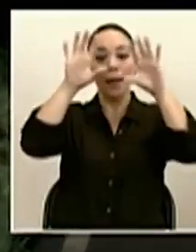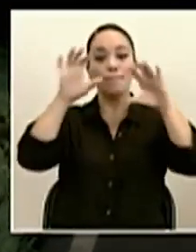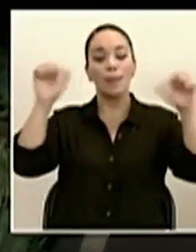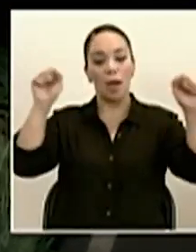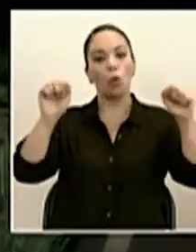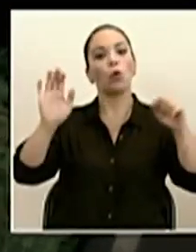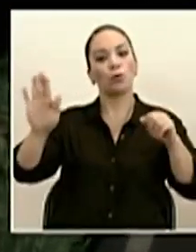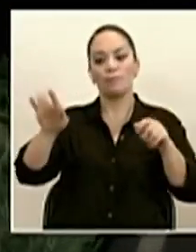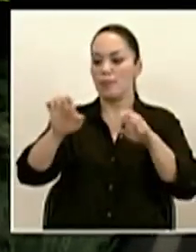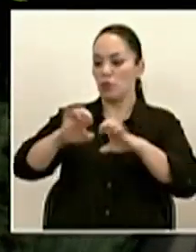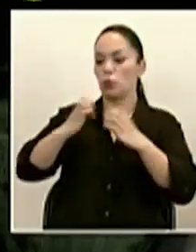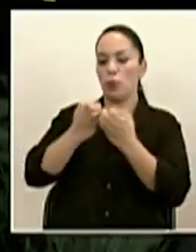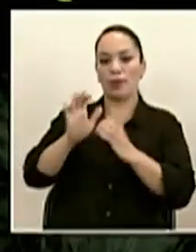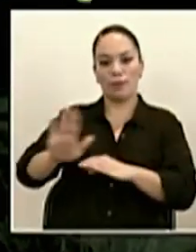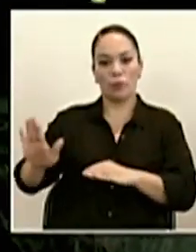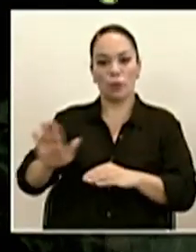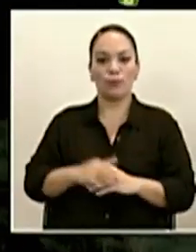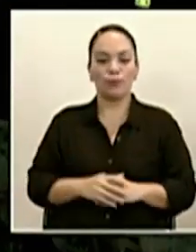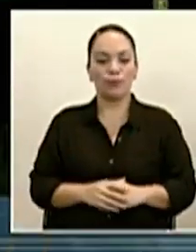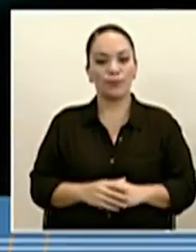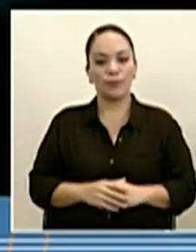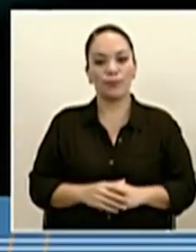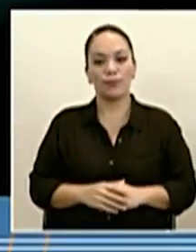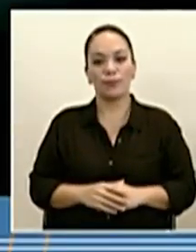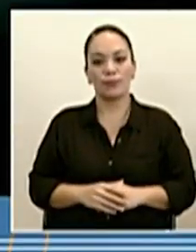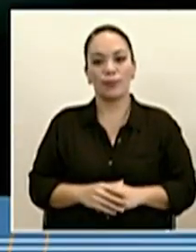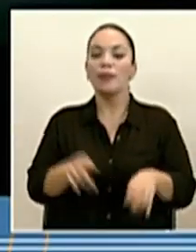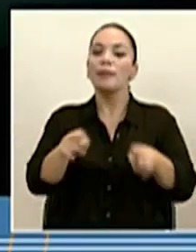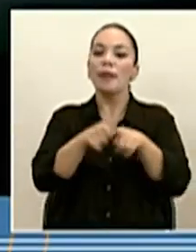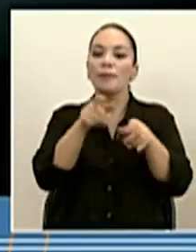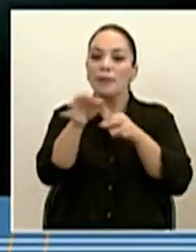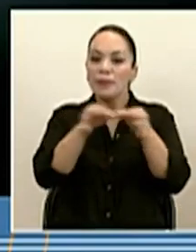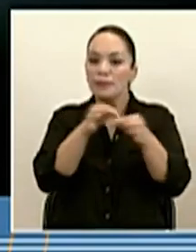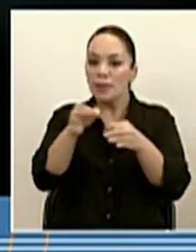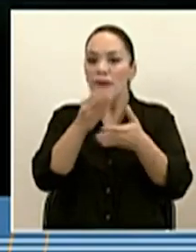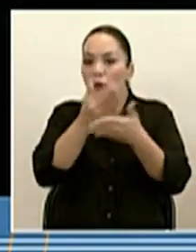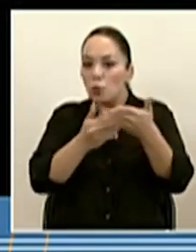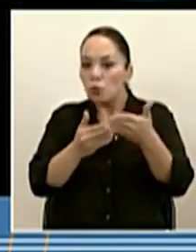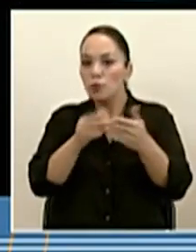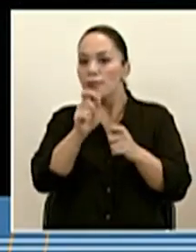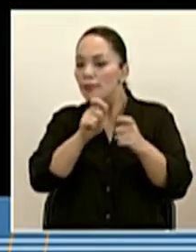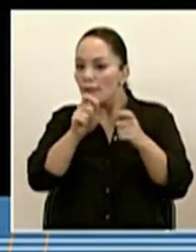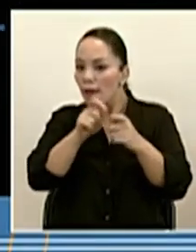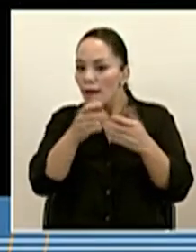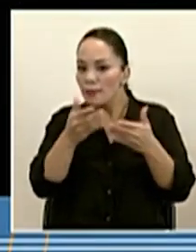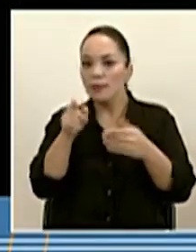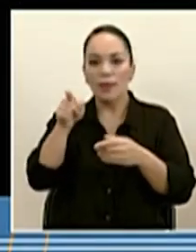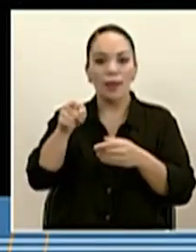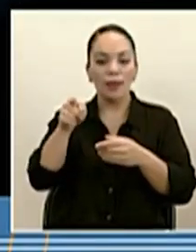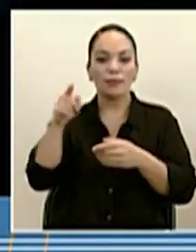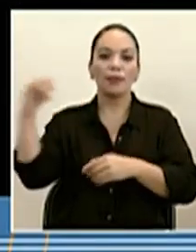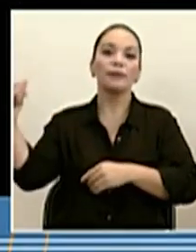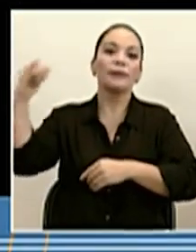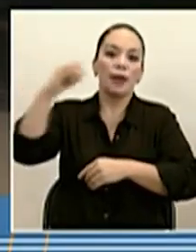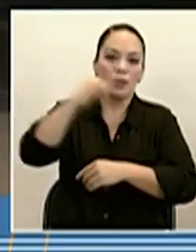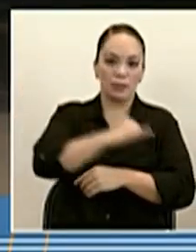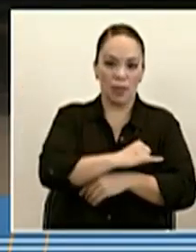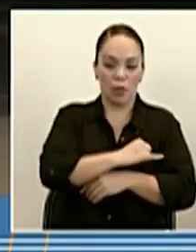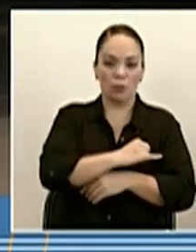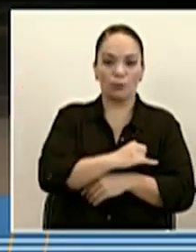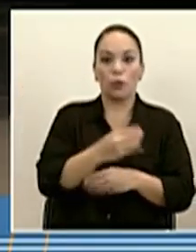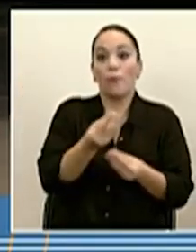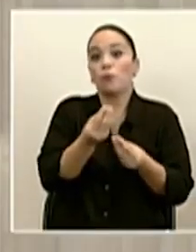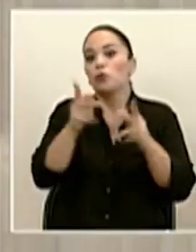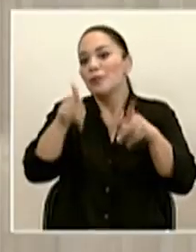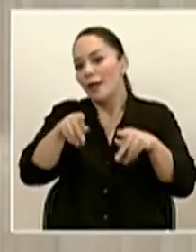equipo de la Embajada de China. Quiero explicar algunos de los detalles de este traslado porque ha dado mucho de qué